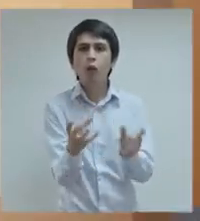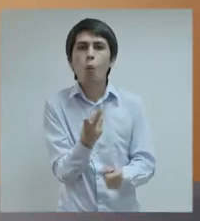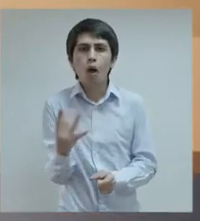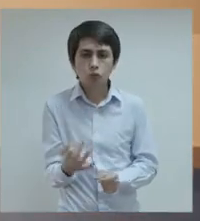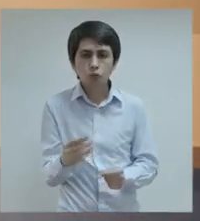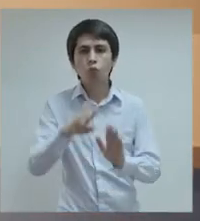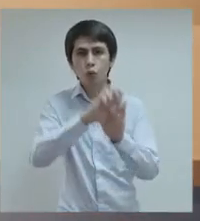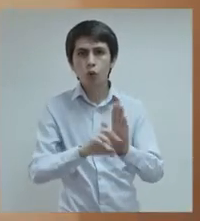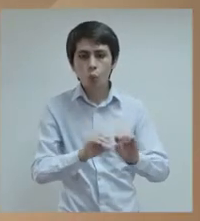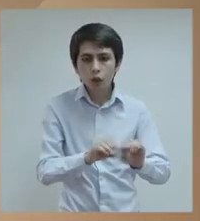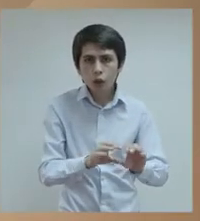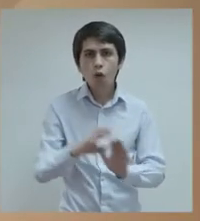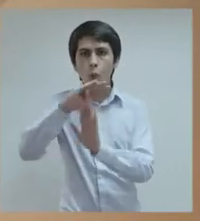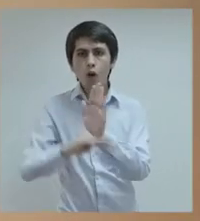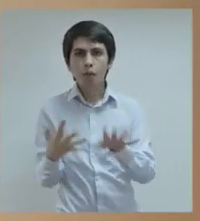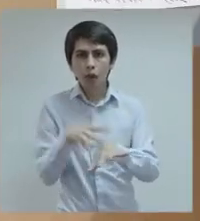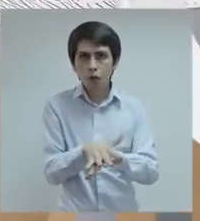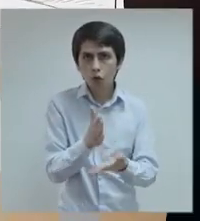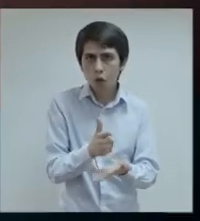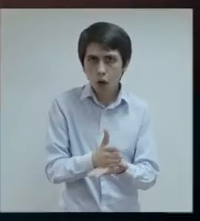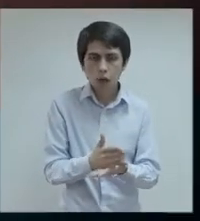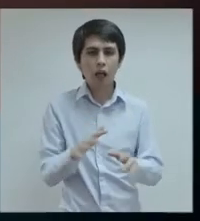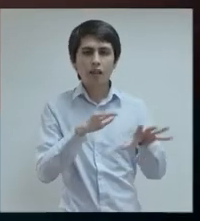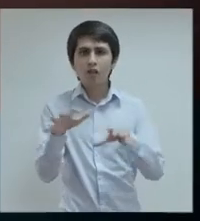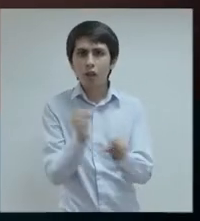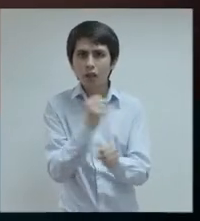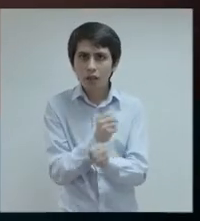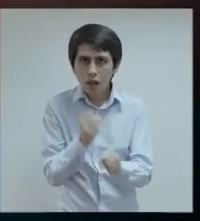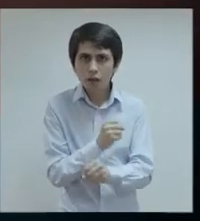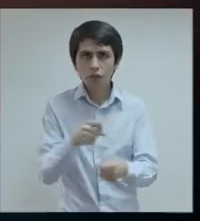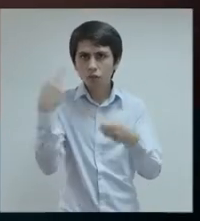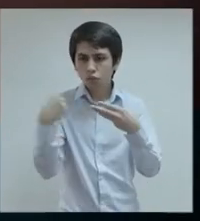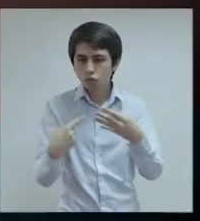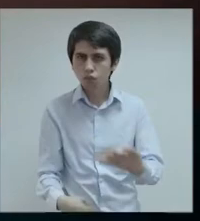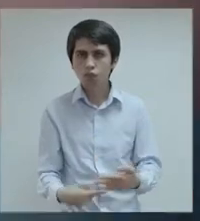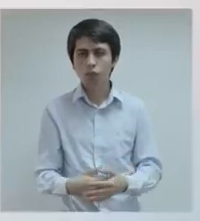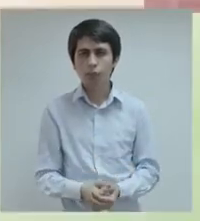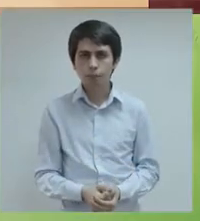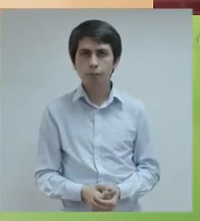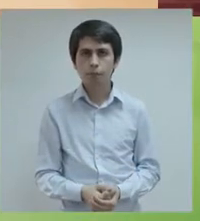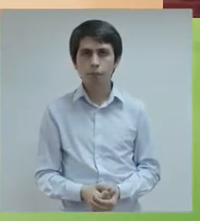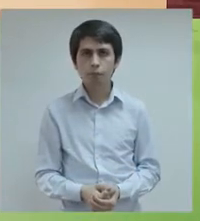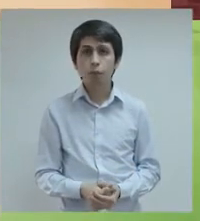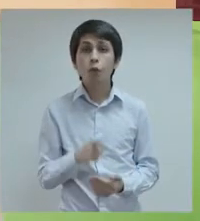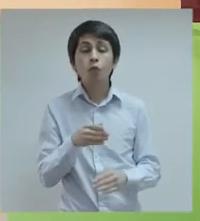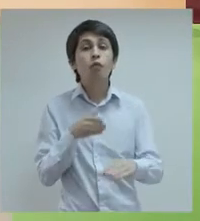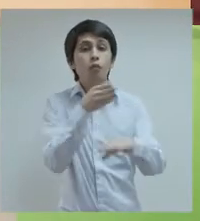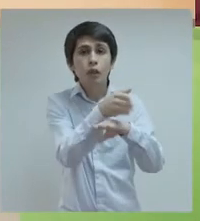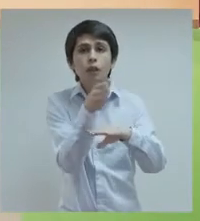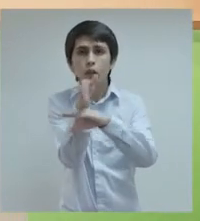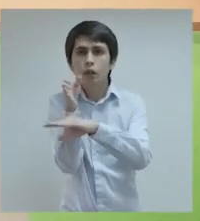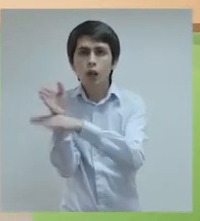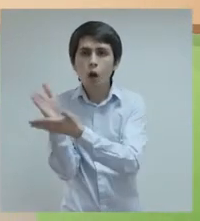educativo, programa de integración escolar, actividades extracurriculares, entre muchas otras. Visita los